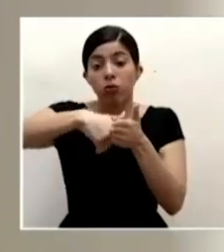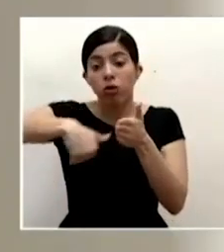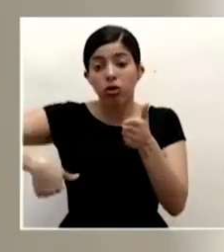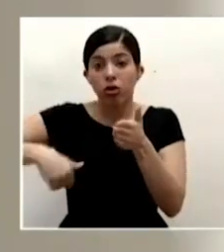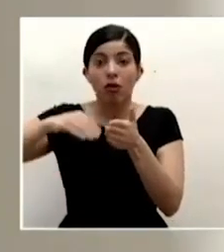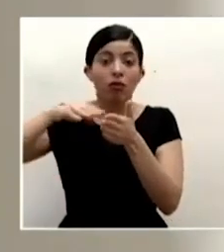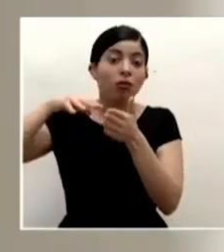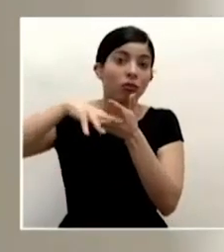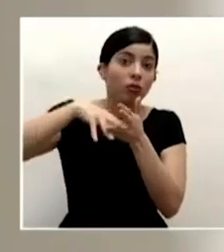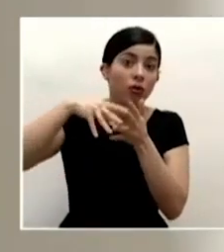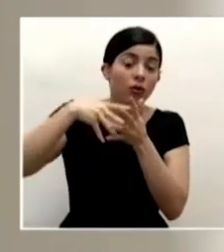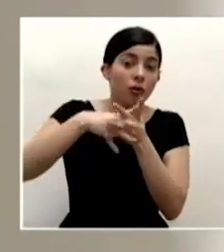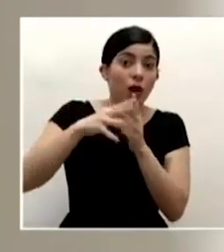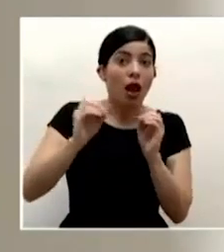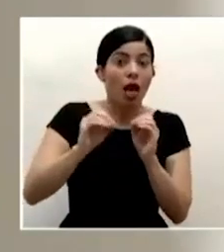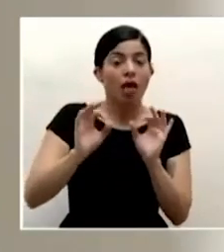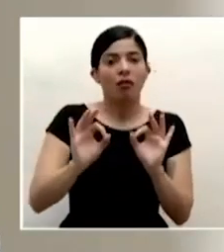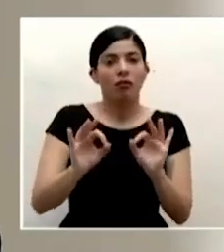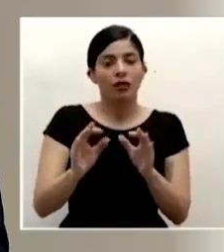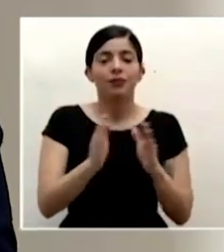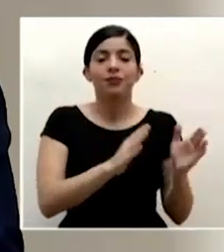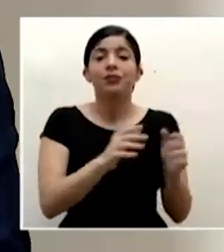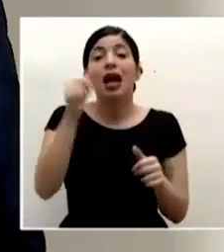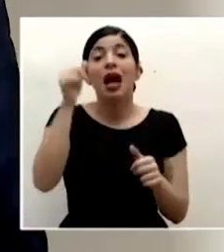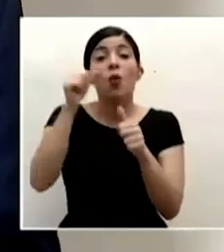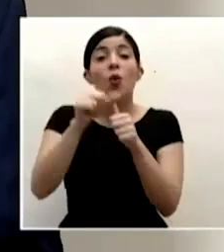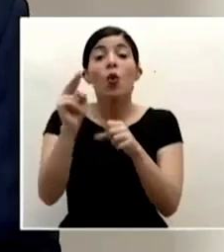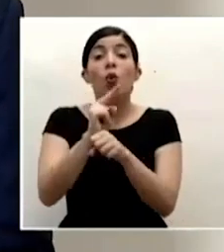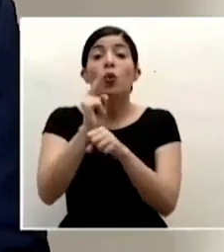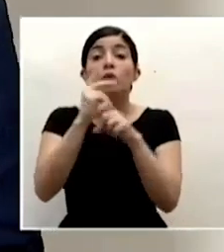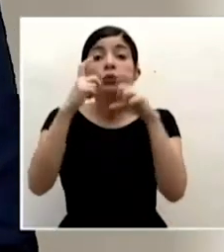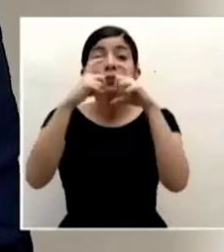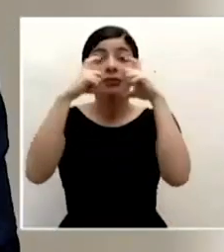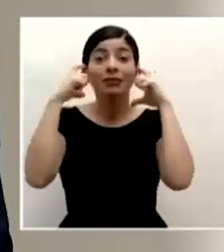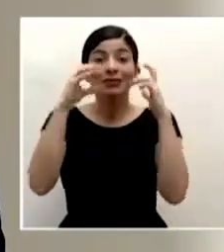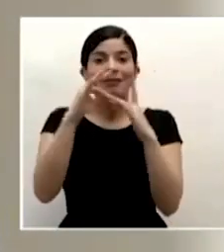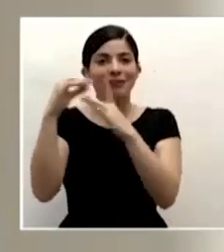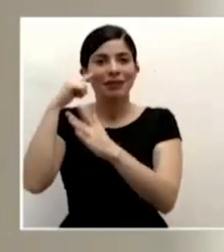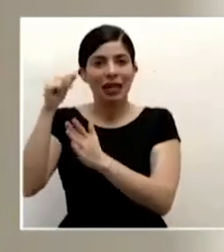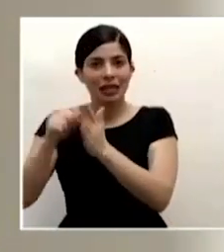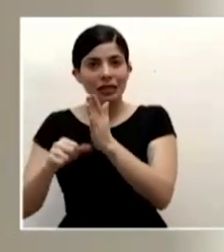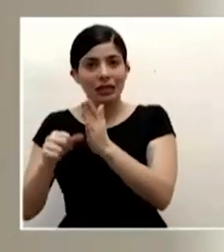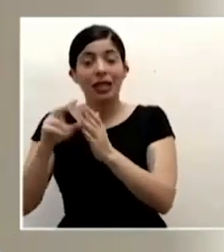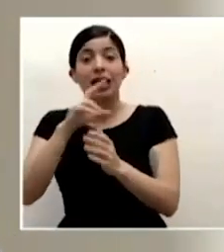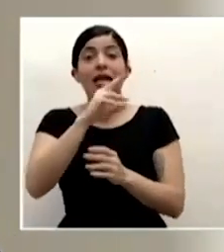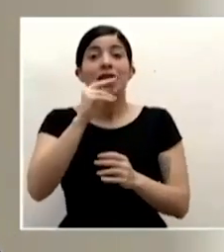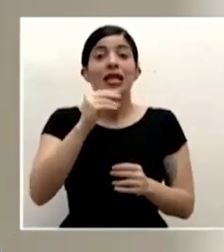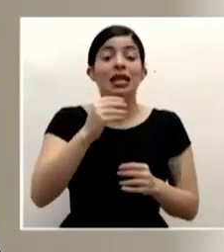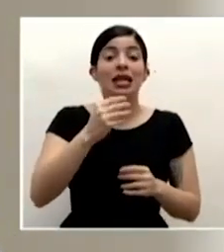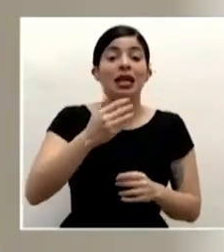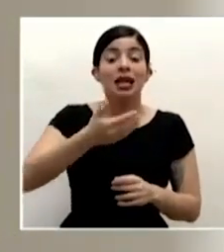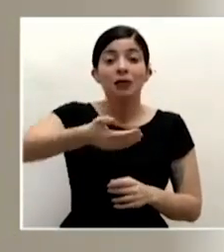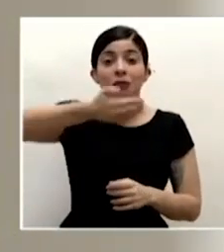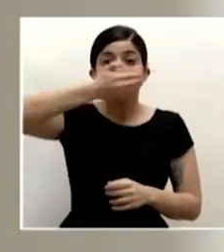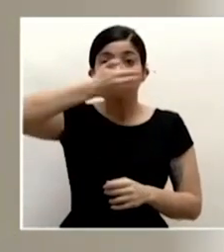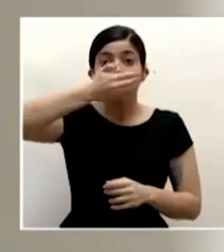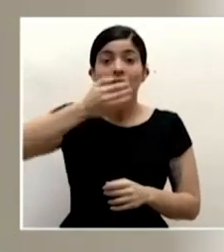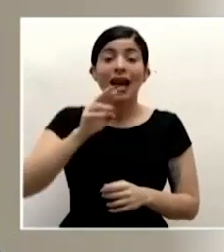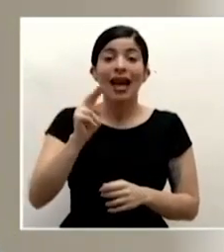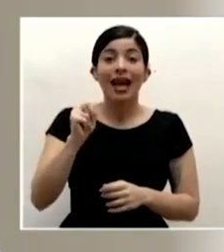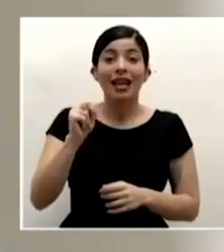recordemos que el uso de mascarillas quirúrgicas como esta eventualmente y los respiradores tipo N95 o